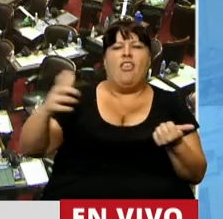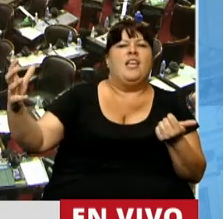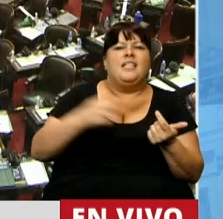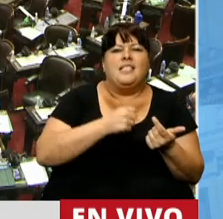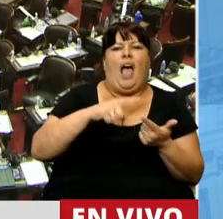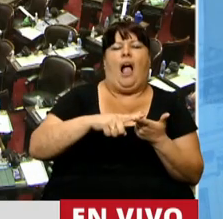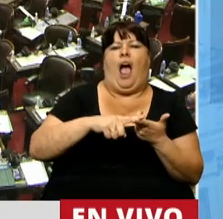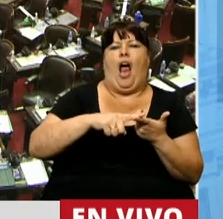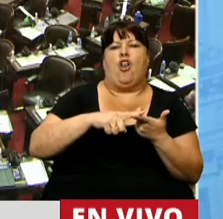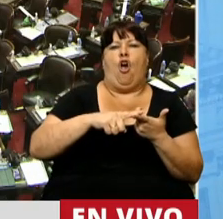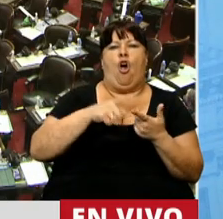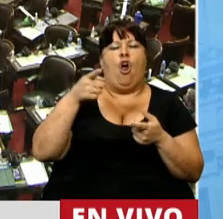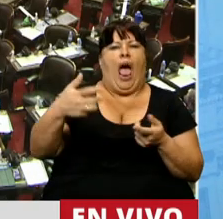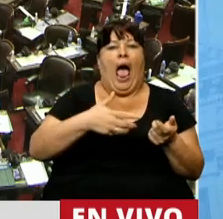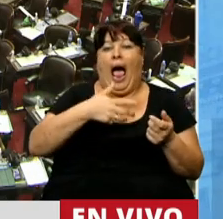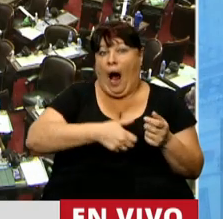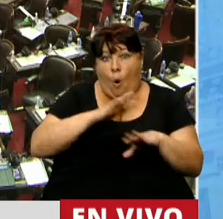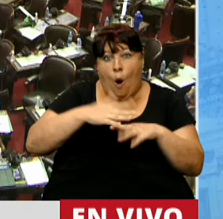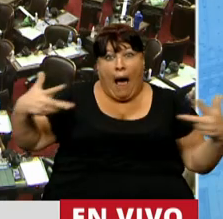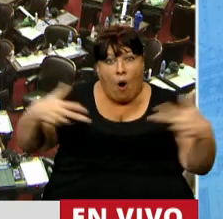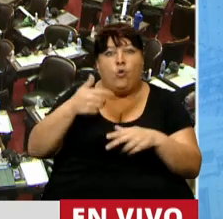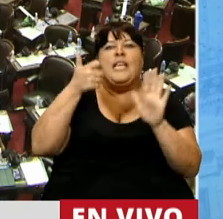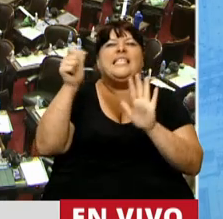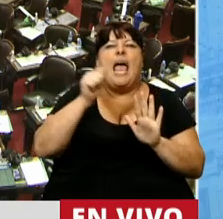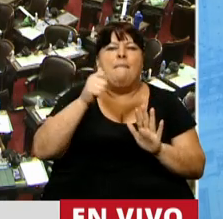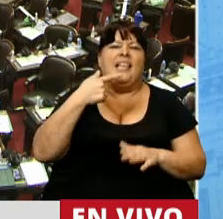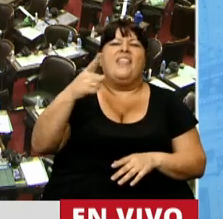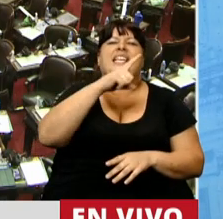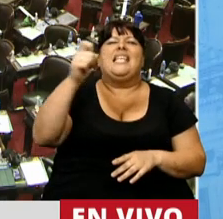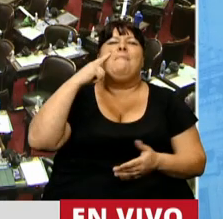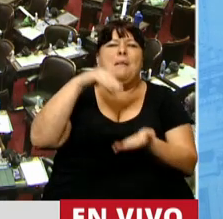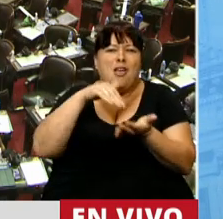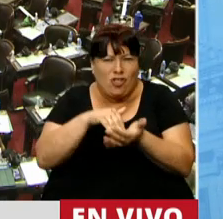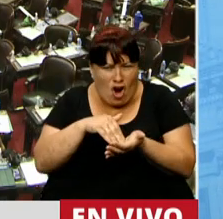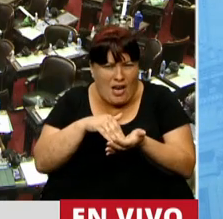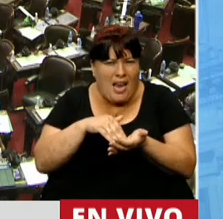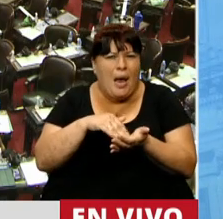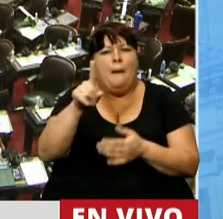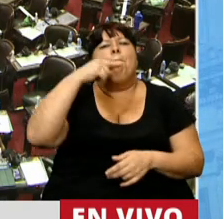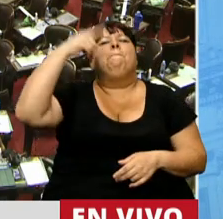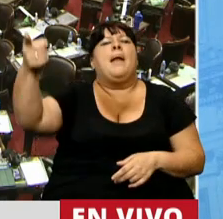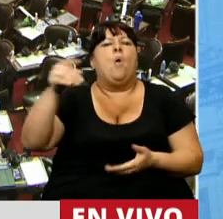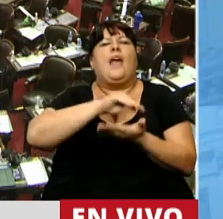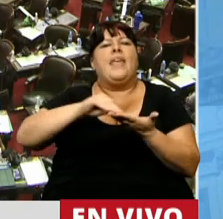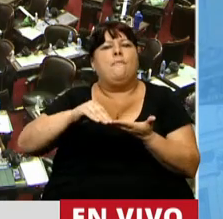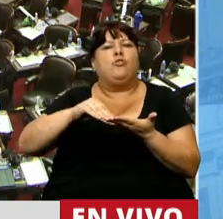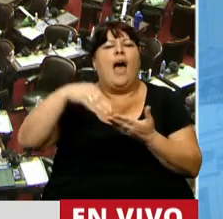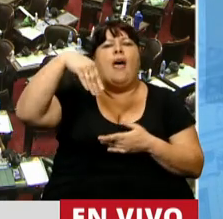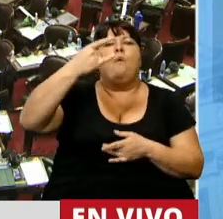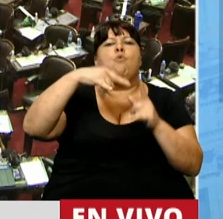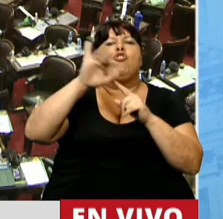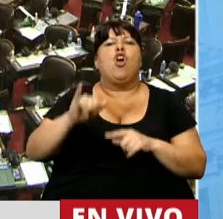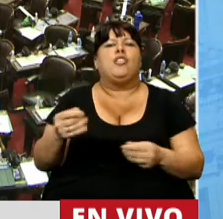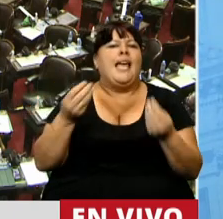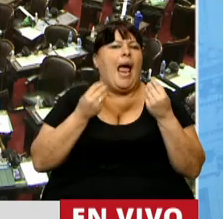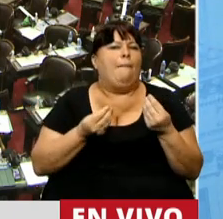quitaron... ¿Le sacaron el ajuste? ¿Le robaron seis meses? ¿Me hablan de los 100.000 millones? Pregúntenle a la diputada Rosa Muñoz